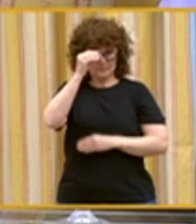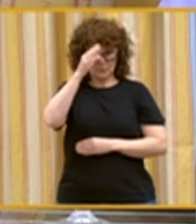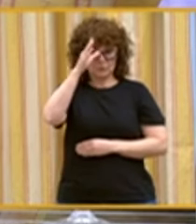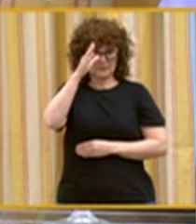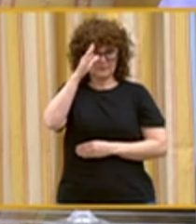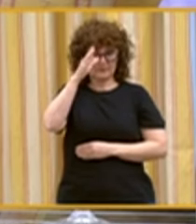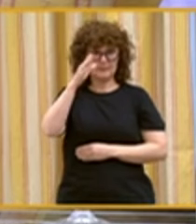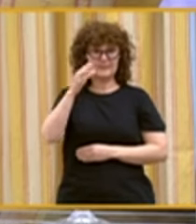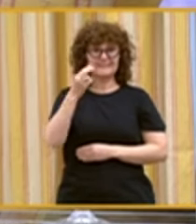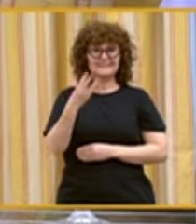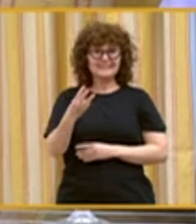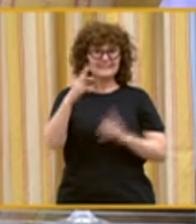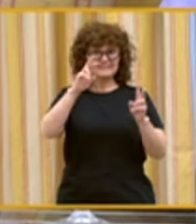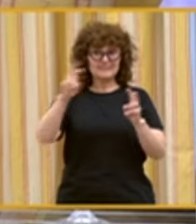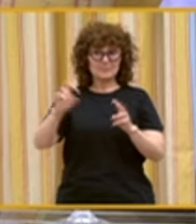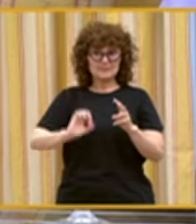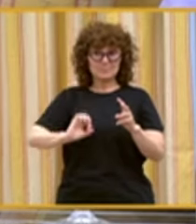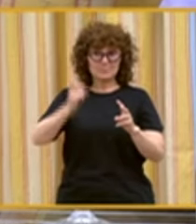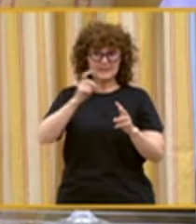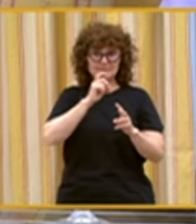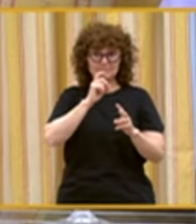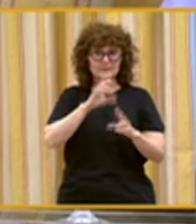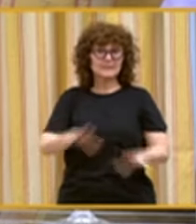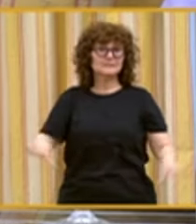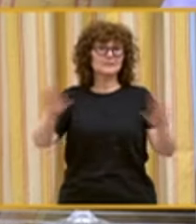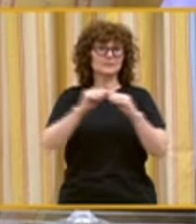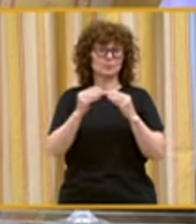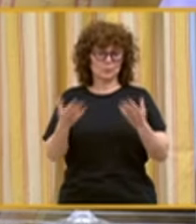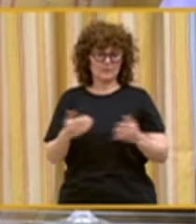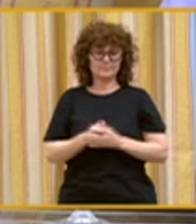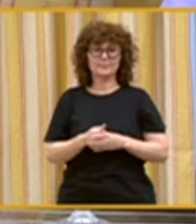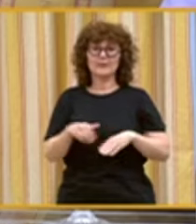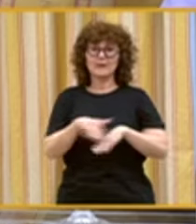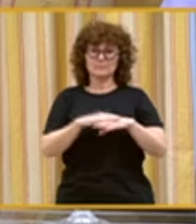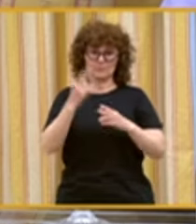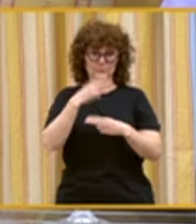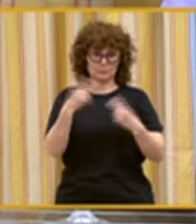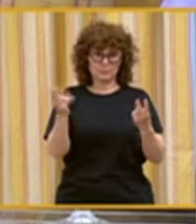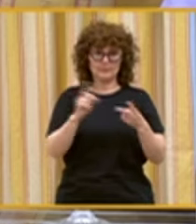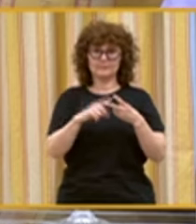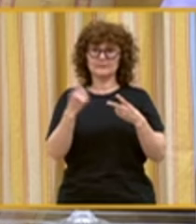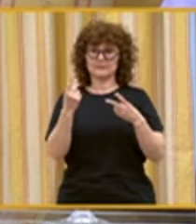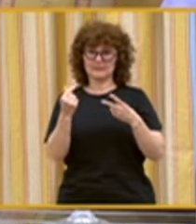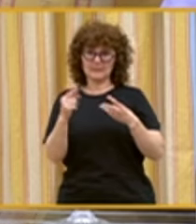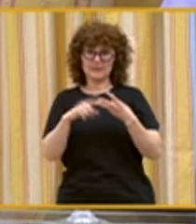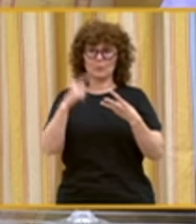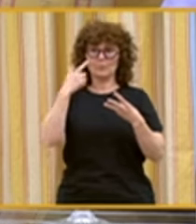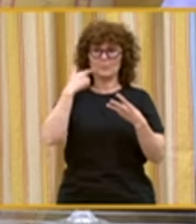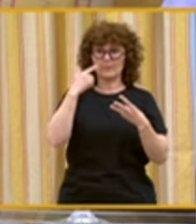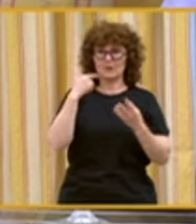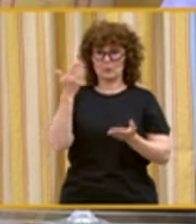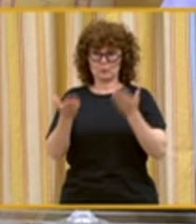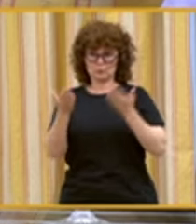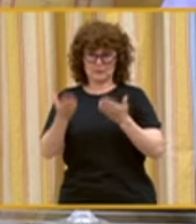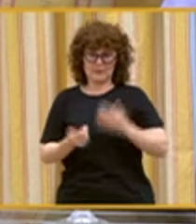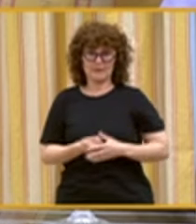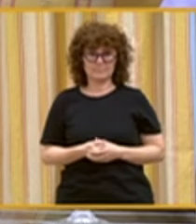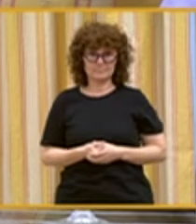los tres temas más difíciles de entender son las administraciones públicas, el dinero, los bancos y la justicia.